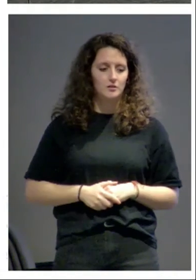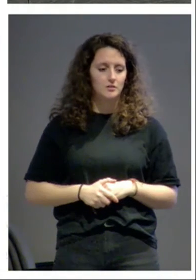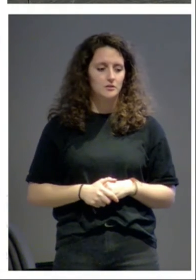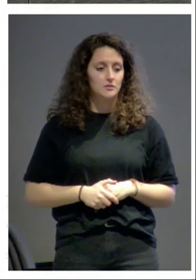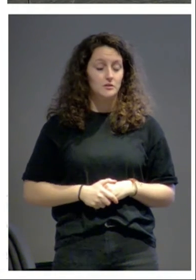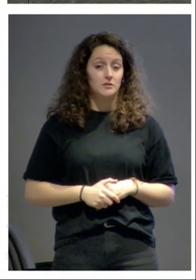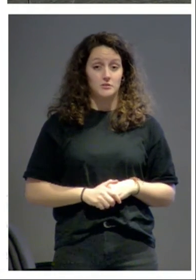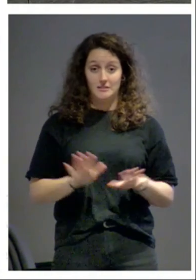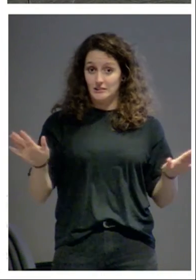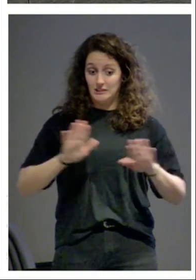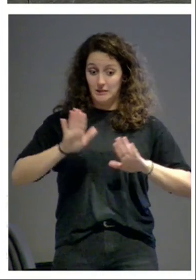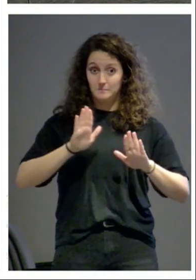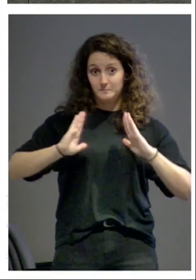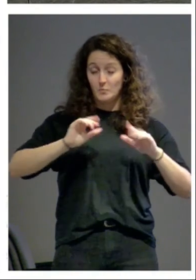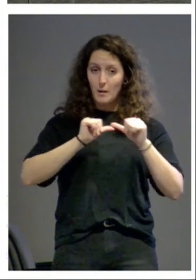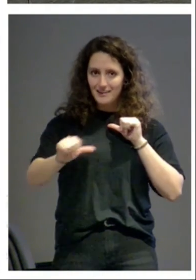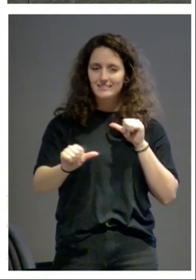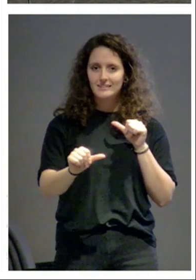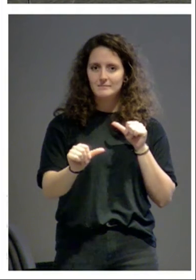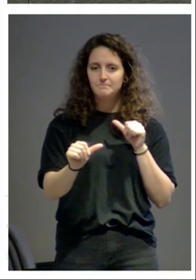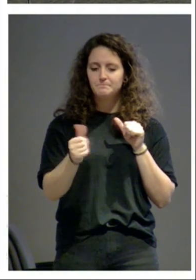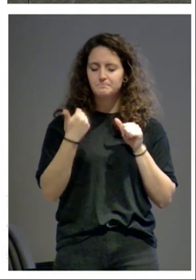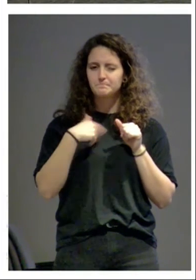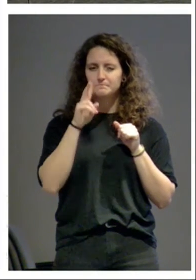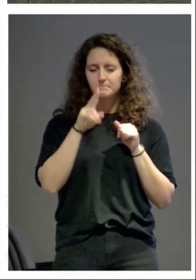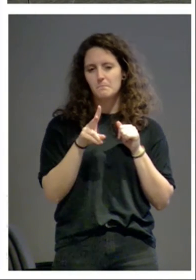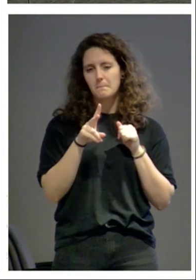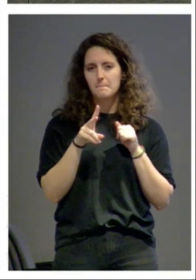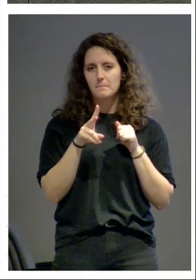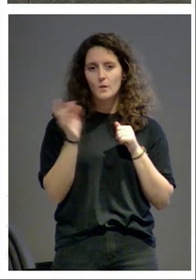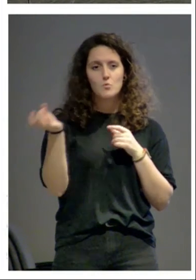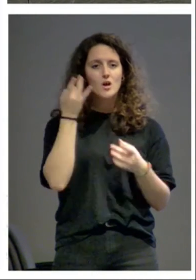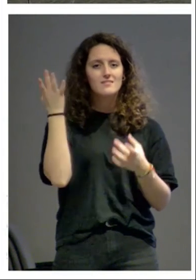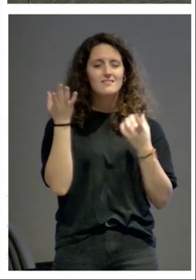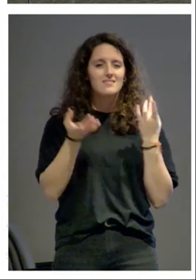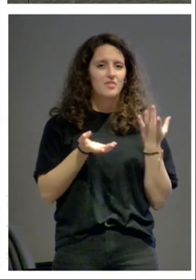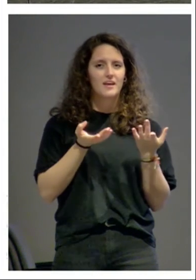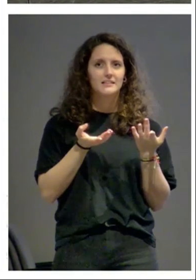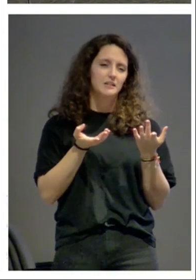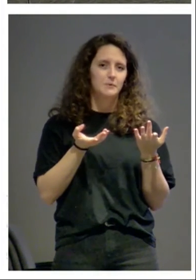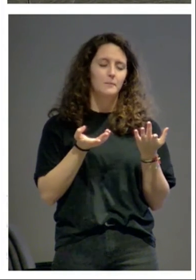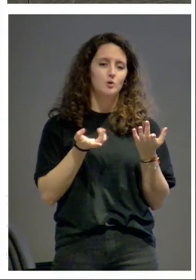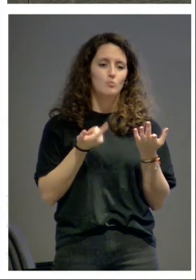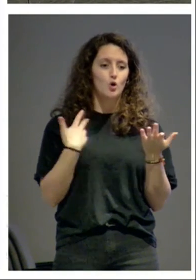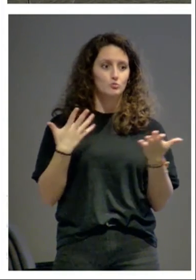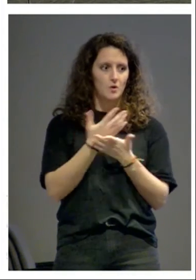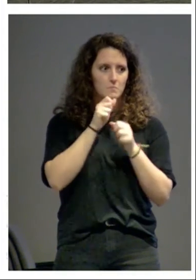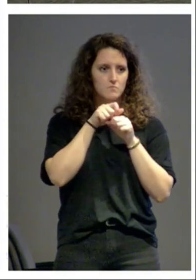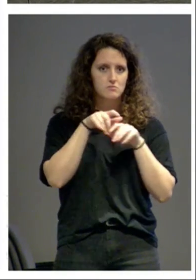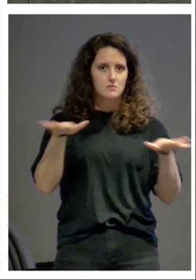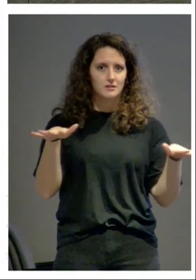a partir de ahí ya empezamos a ver cómo la iniciativa va permeando toda la sociedad